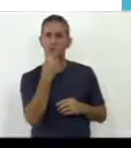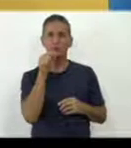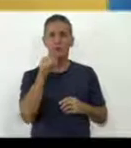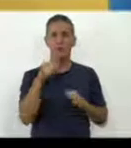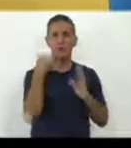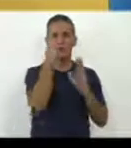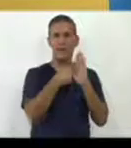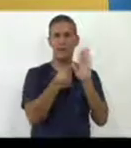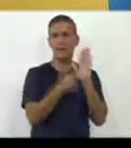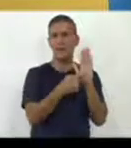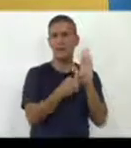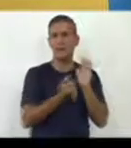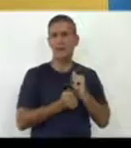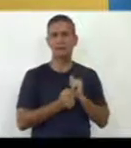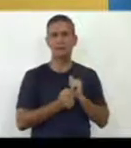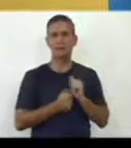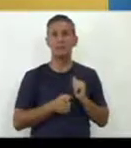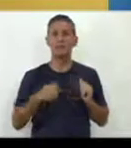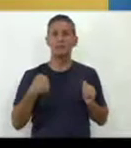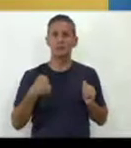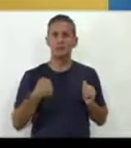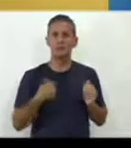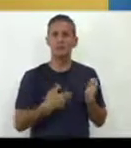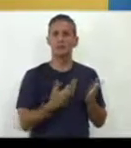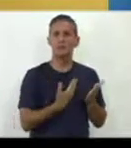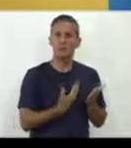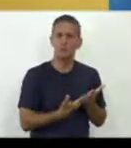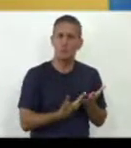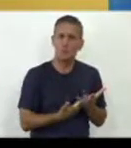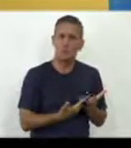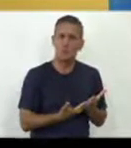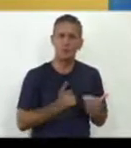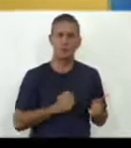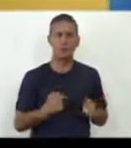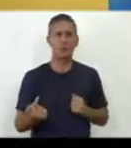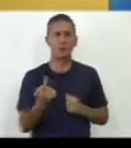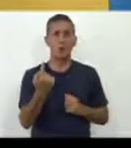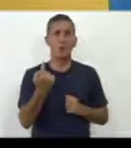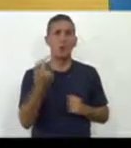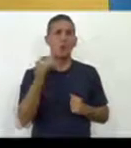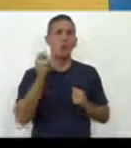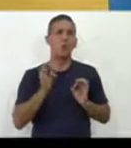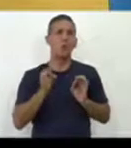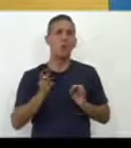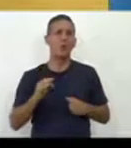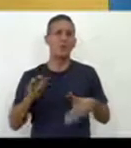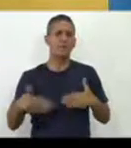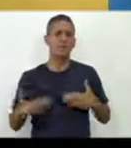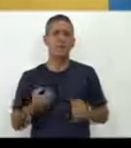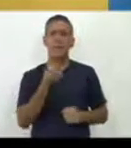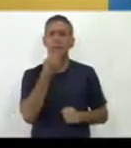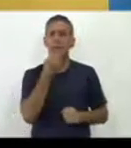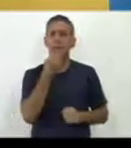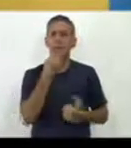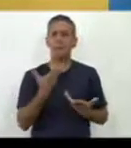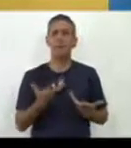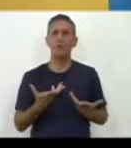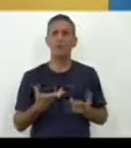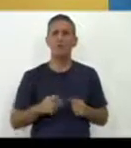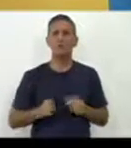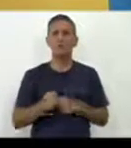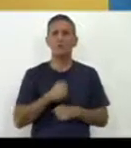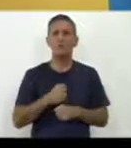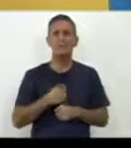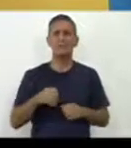la lámina. Entonces, yo solamente estoy tratando de mostrar que con una misma actividad es posible utilizar